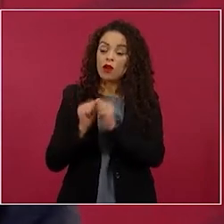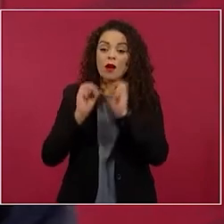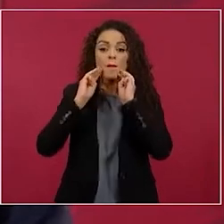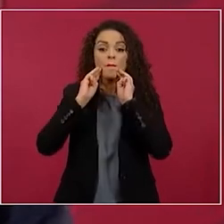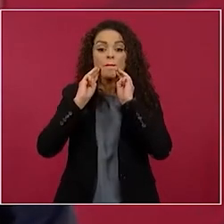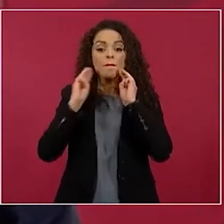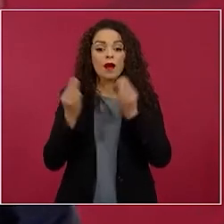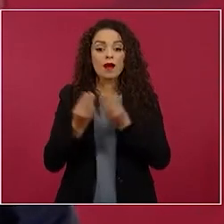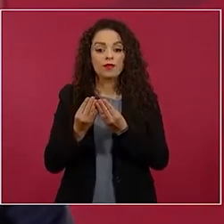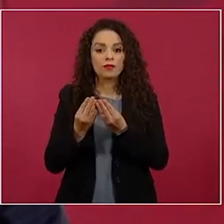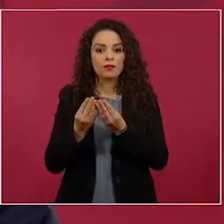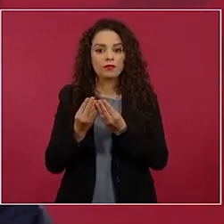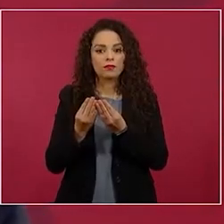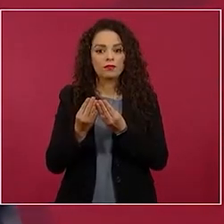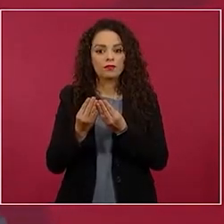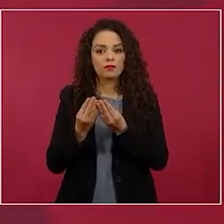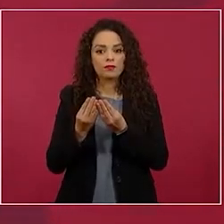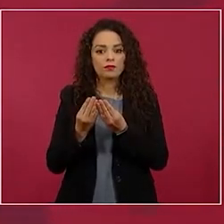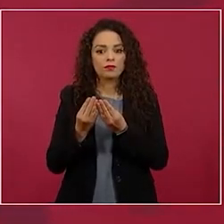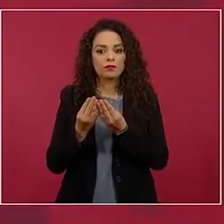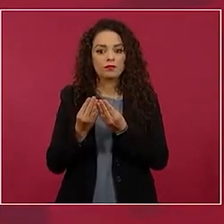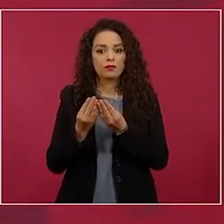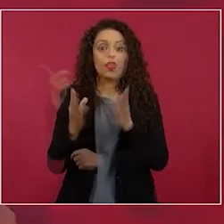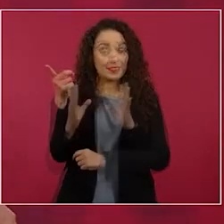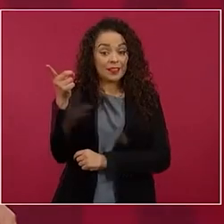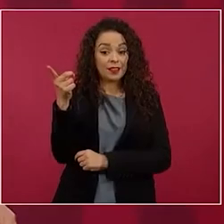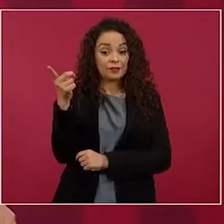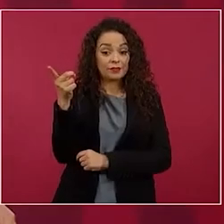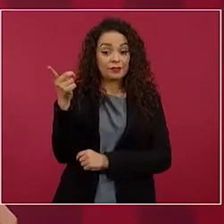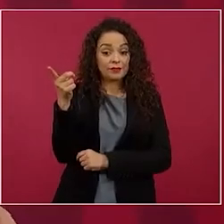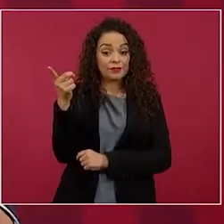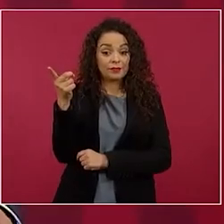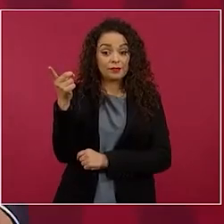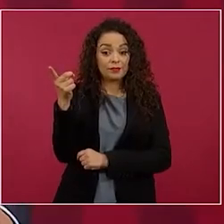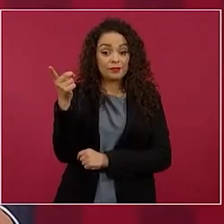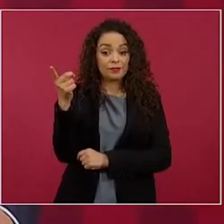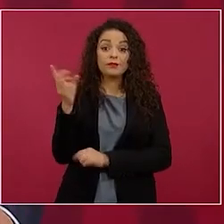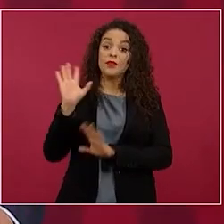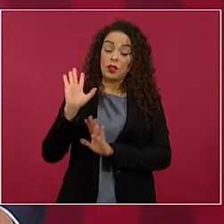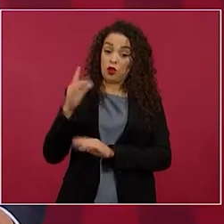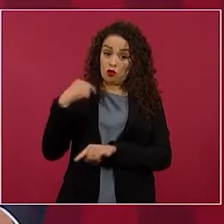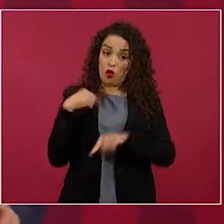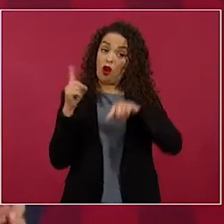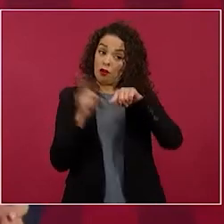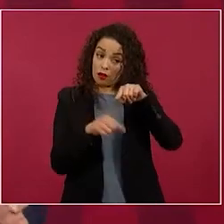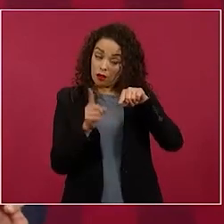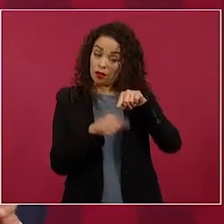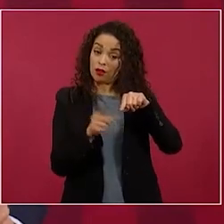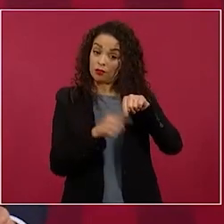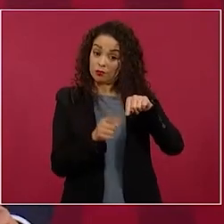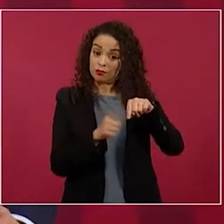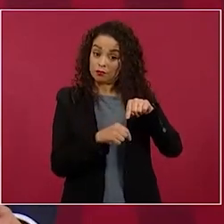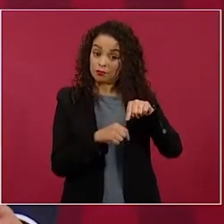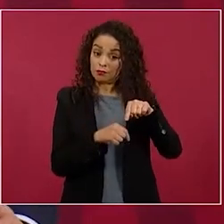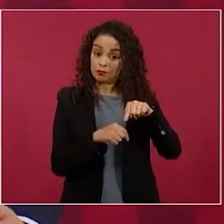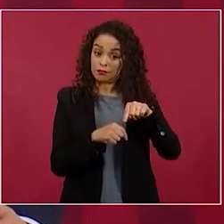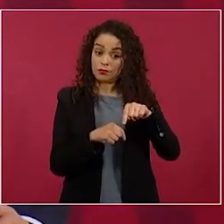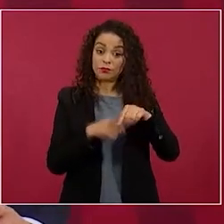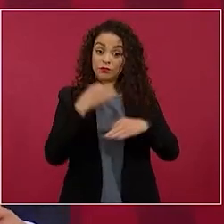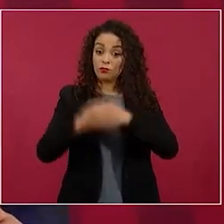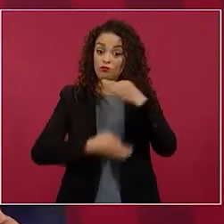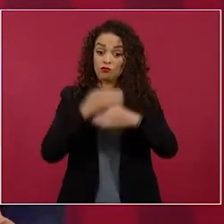quitaron eso dice no personalicemos y mire que le quitamos todos